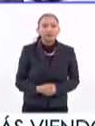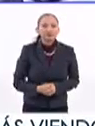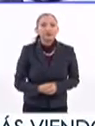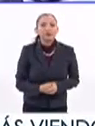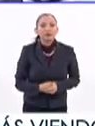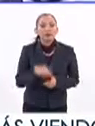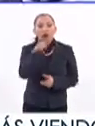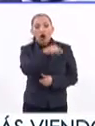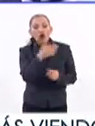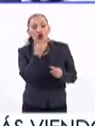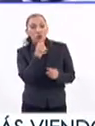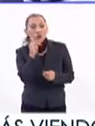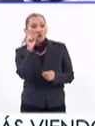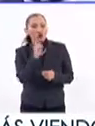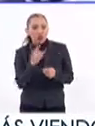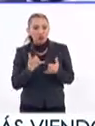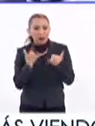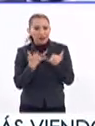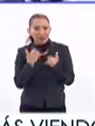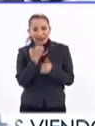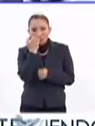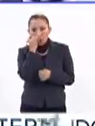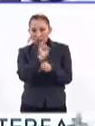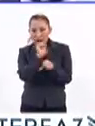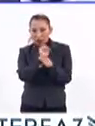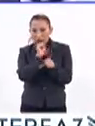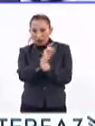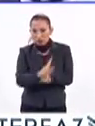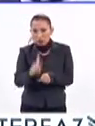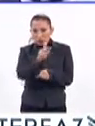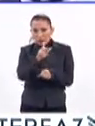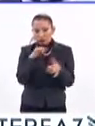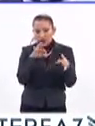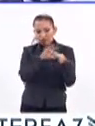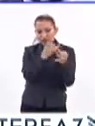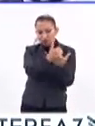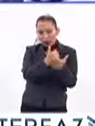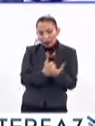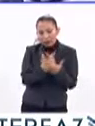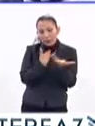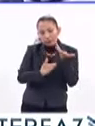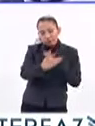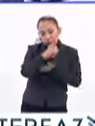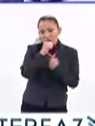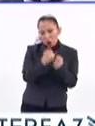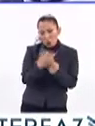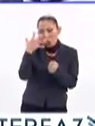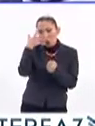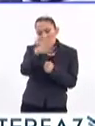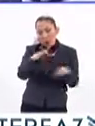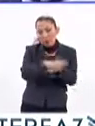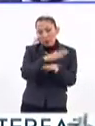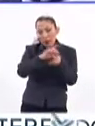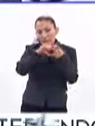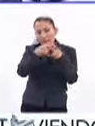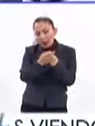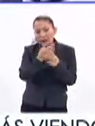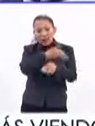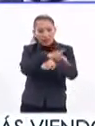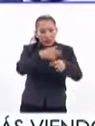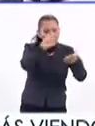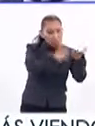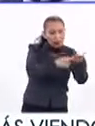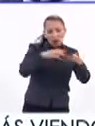Con los y las jóvenes de las escuelas secundarias públicas como aliados, estamos seguros de que el cambio iniciará en la